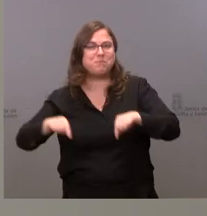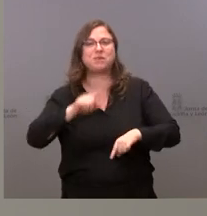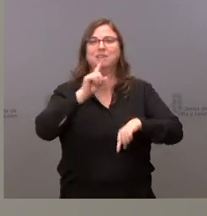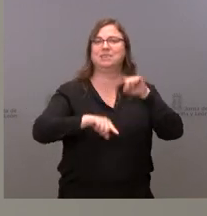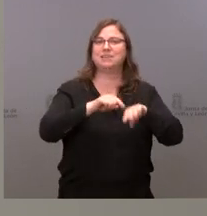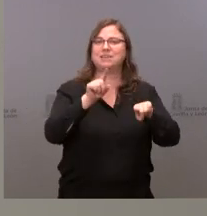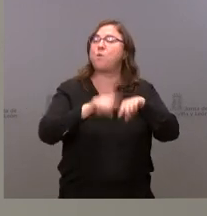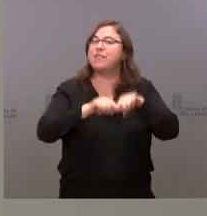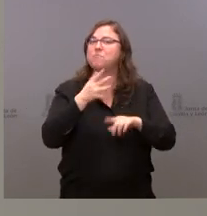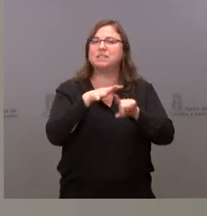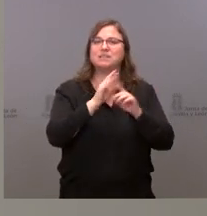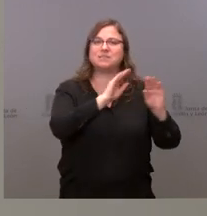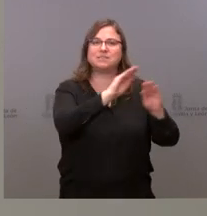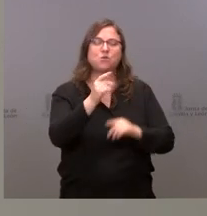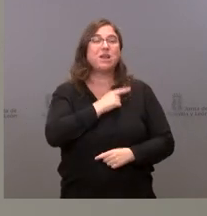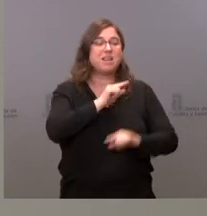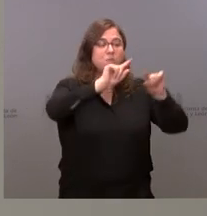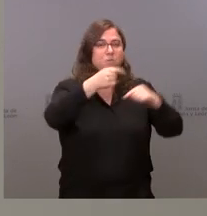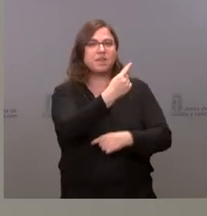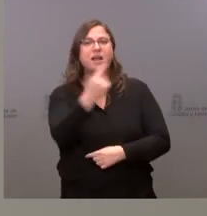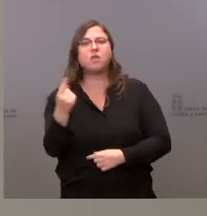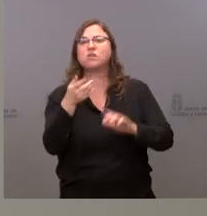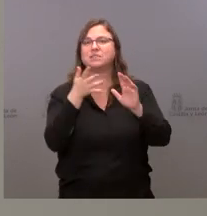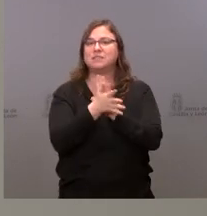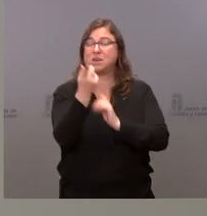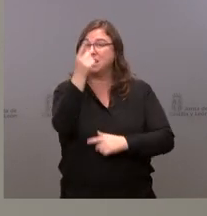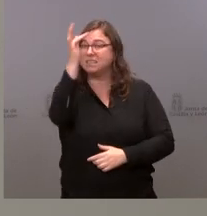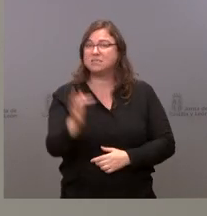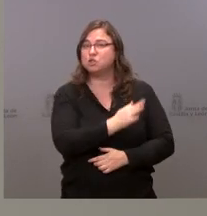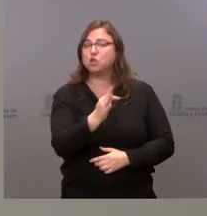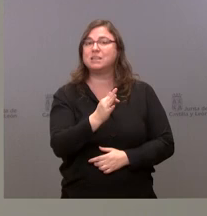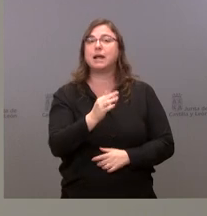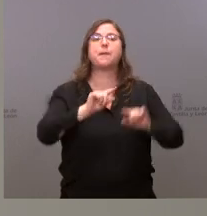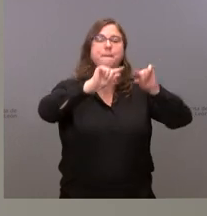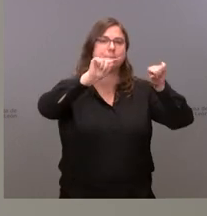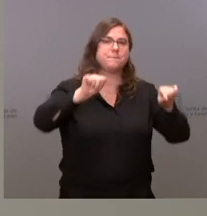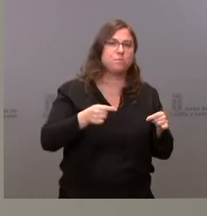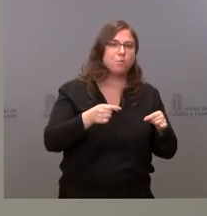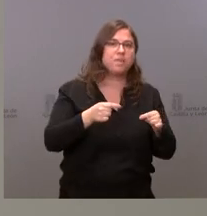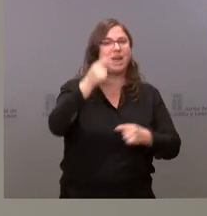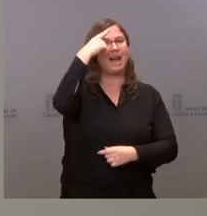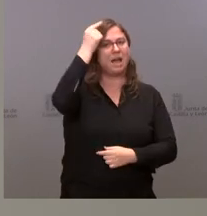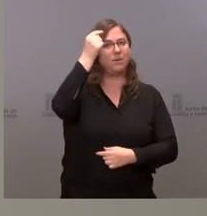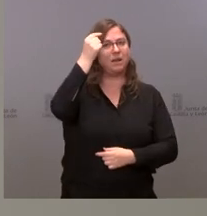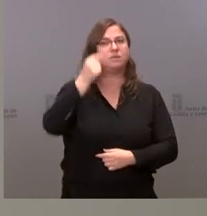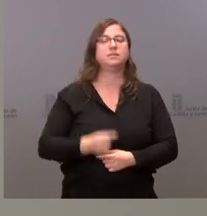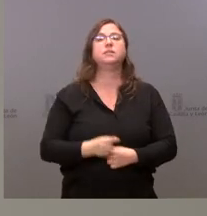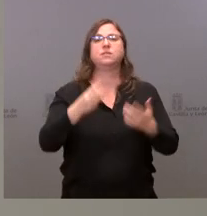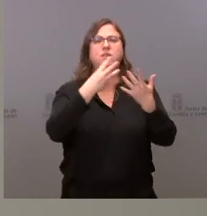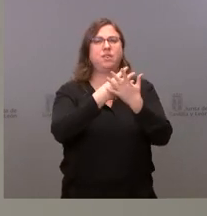también de las distintas actuaciones provinciales, supone una inversión para la provincia de Ávila de